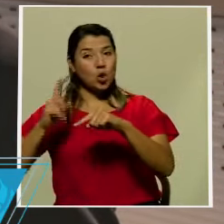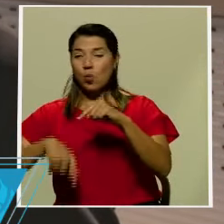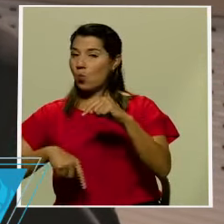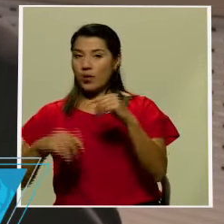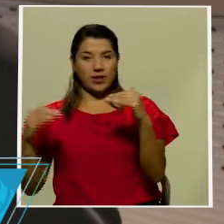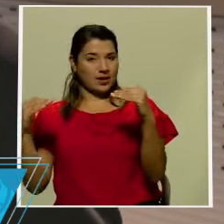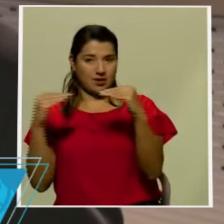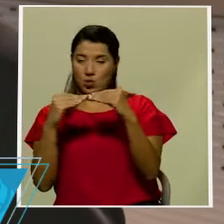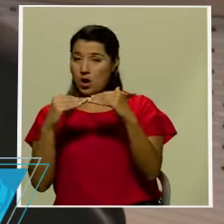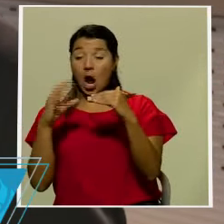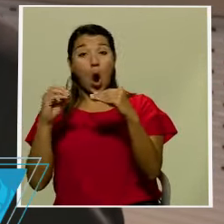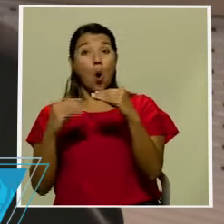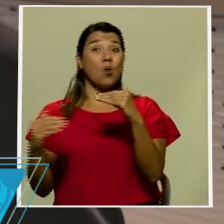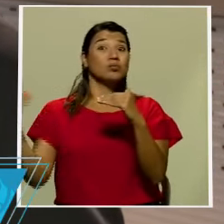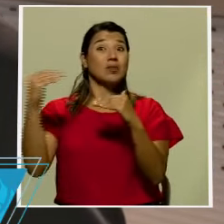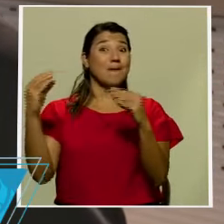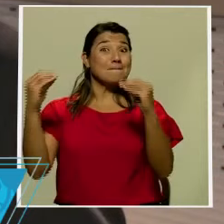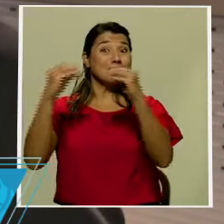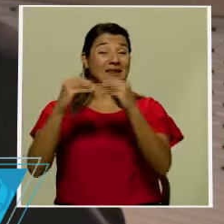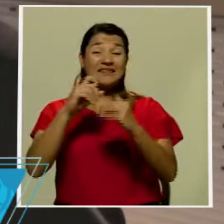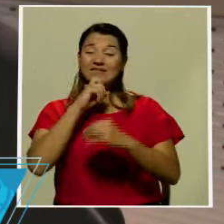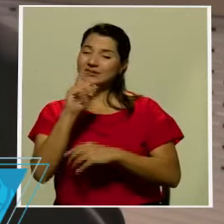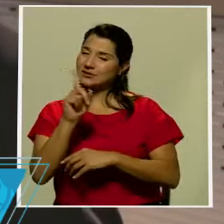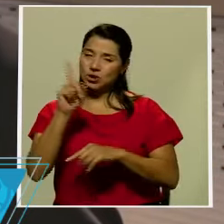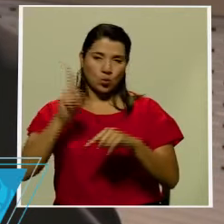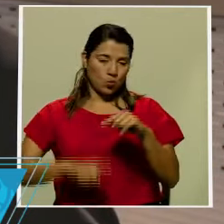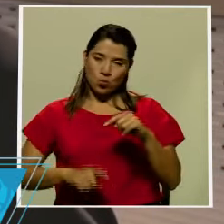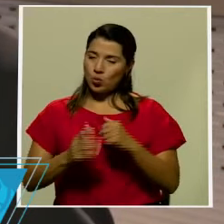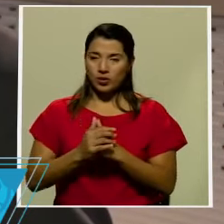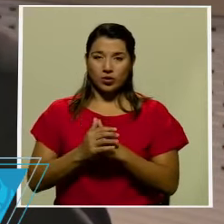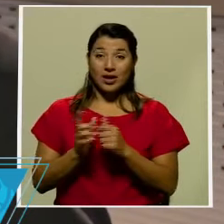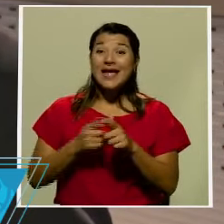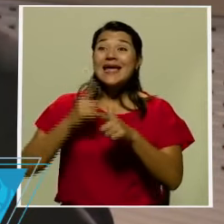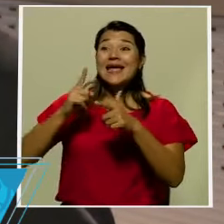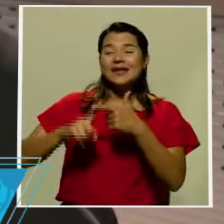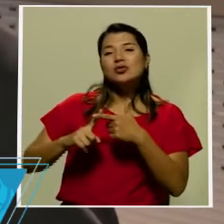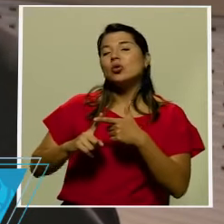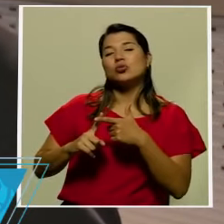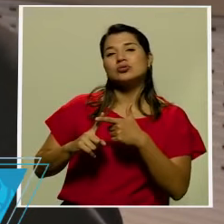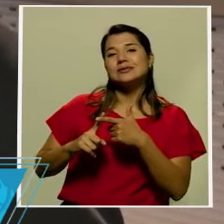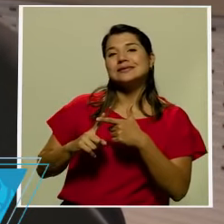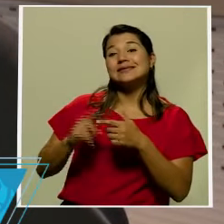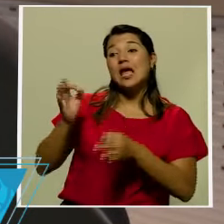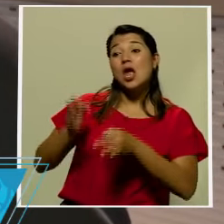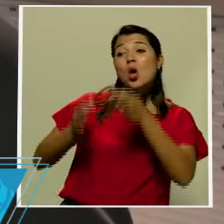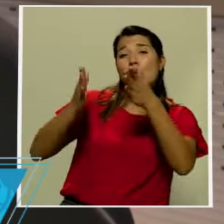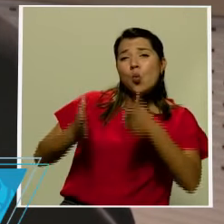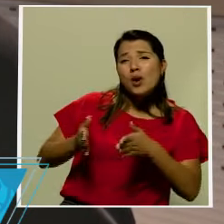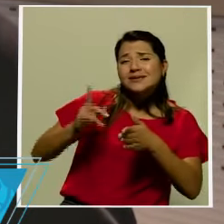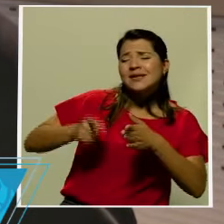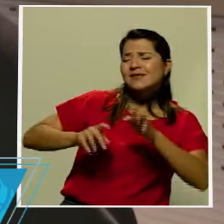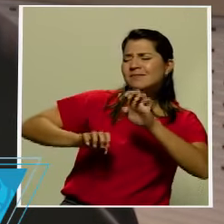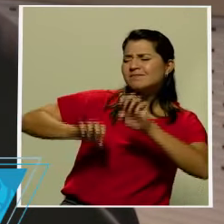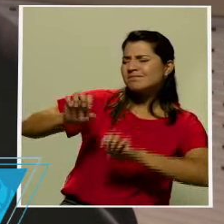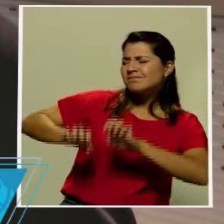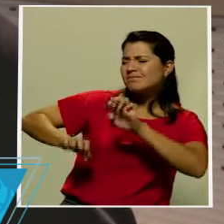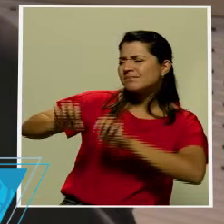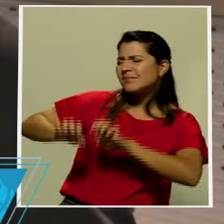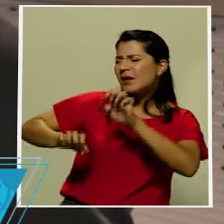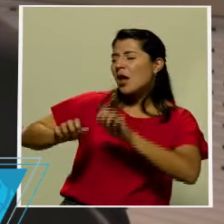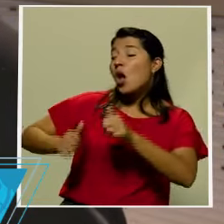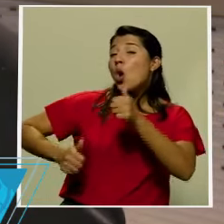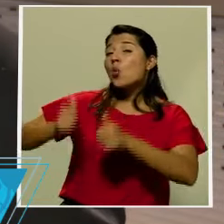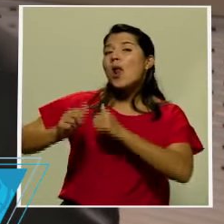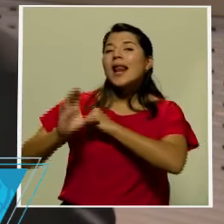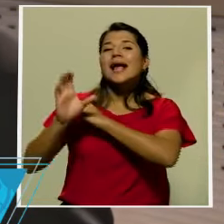nuevo tribunal valorar qué pena impone por cada uno de los 32 delitos y a partir de ahí cuál es